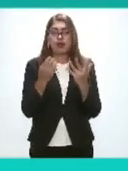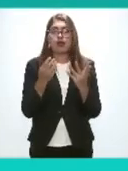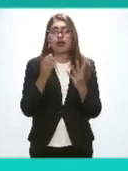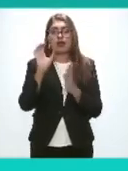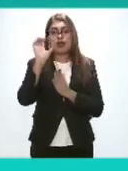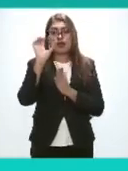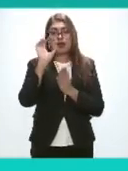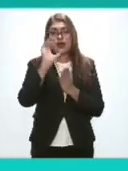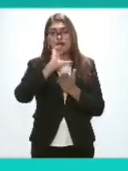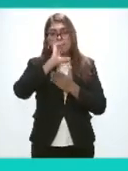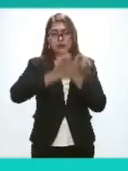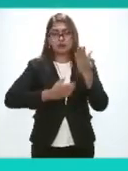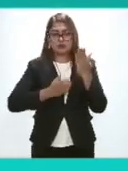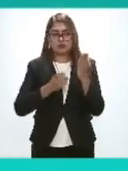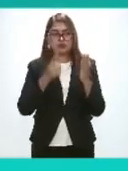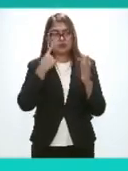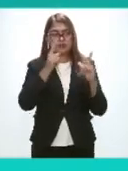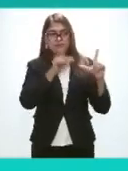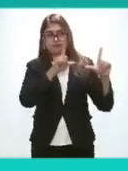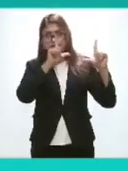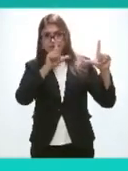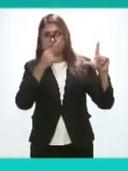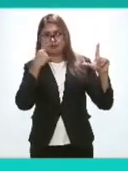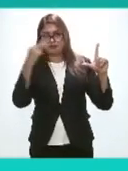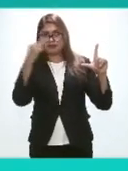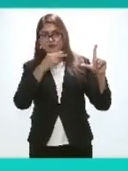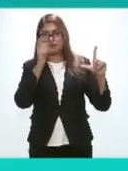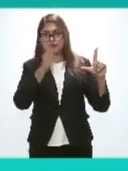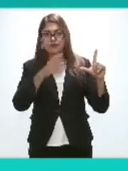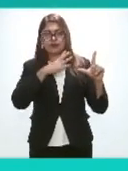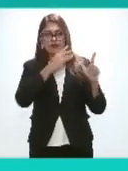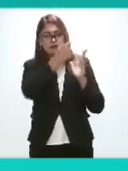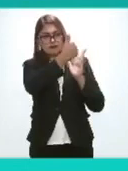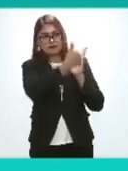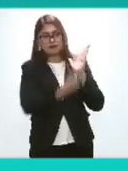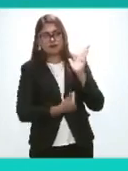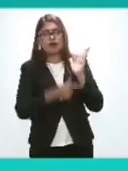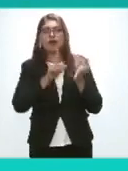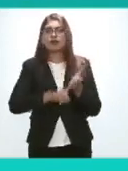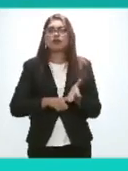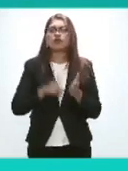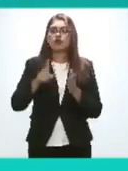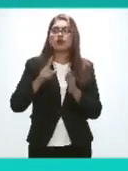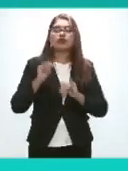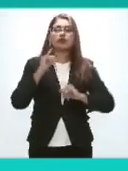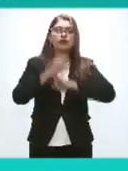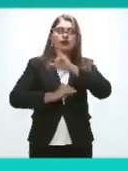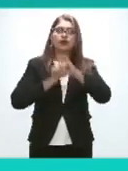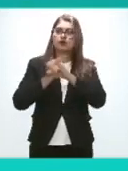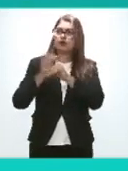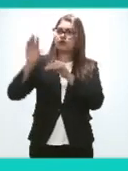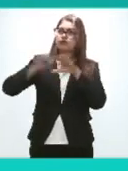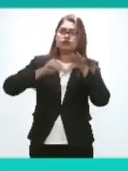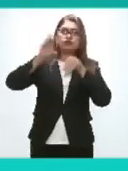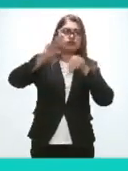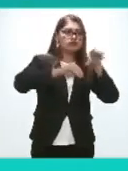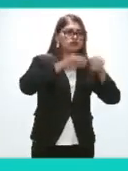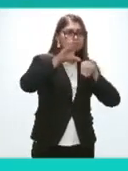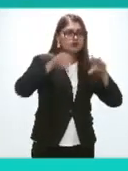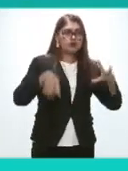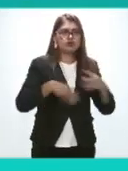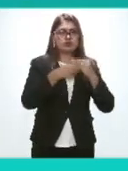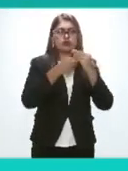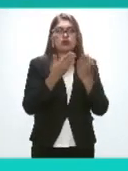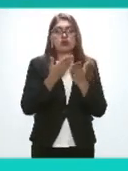trasera de mi pantalla muchos de estos capítulos y retomados de instrumentos internacionales algunos de ellos incluso que ya se encuentran dentro de la